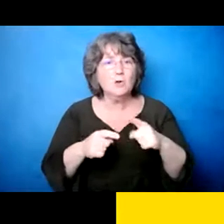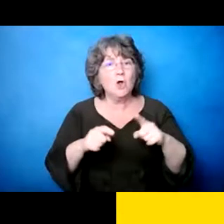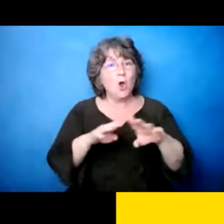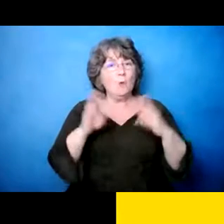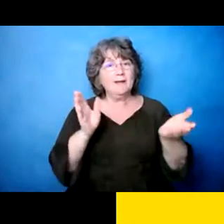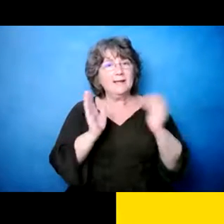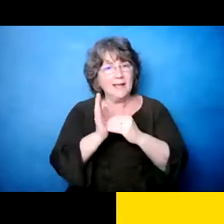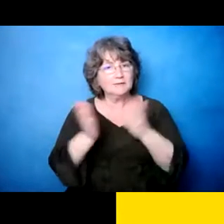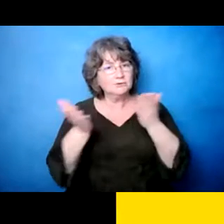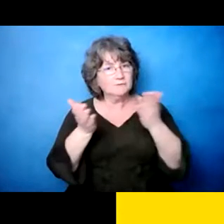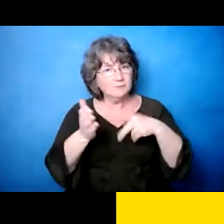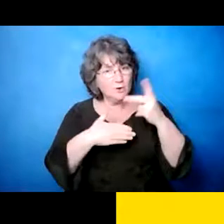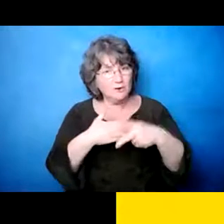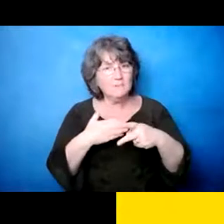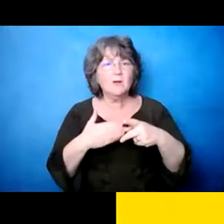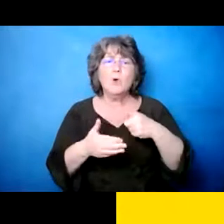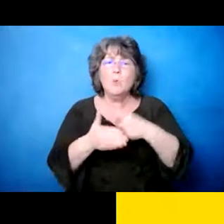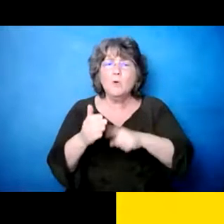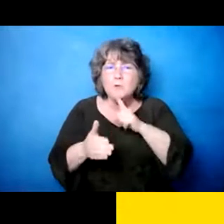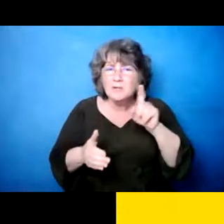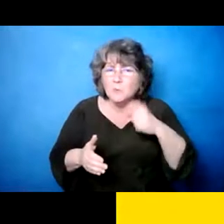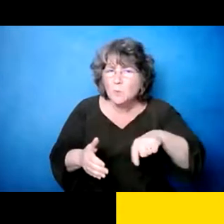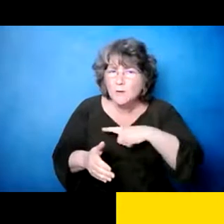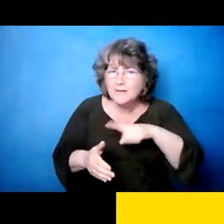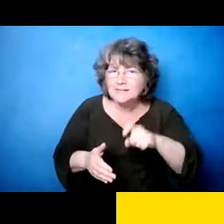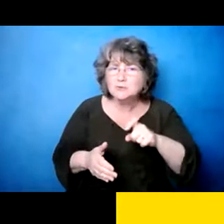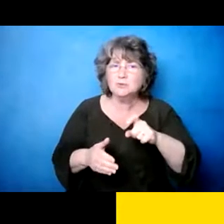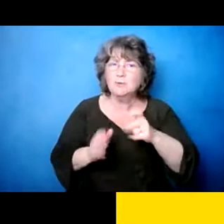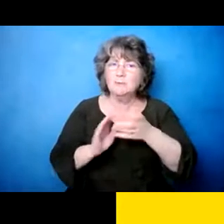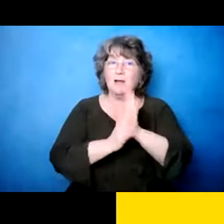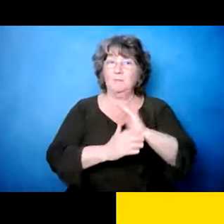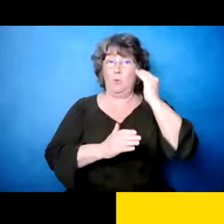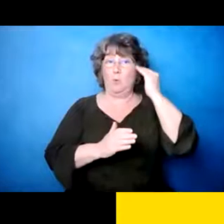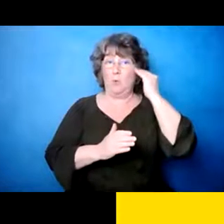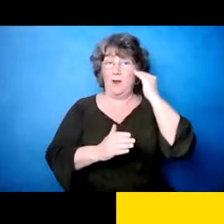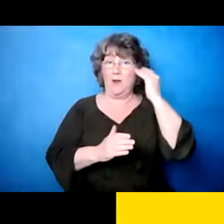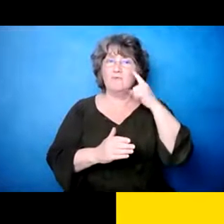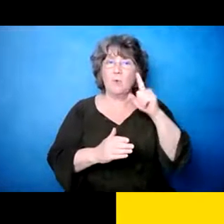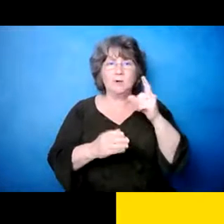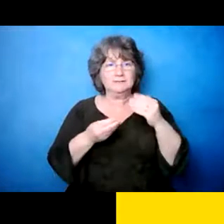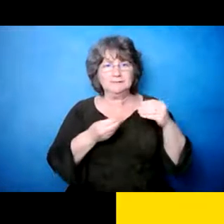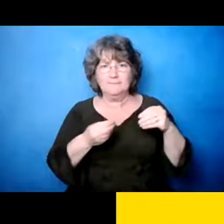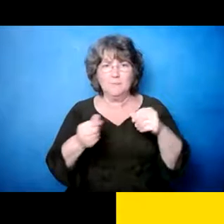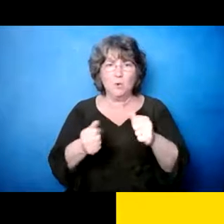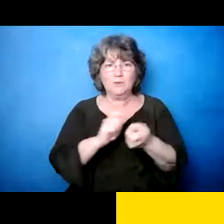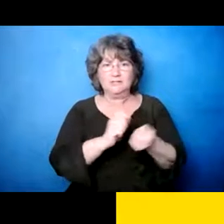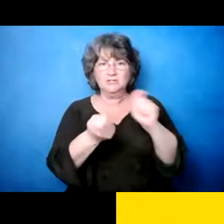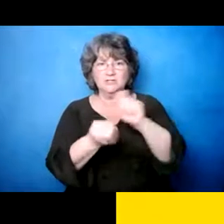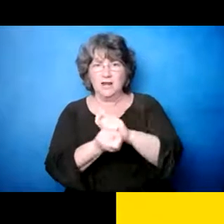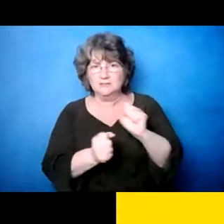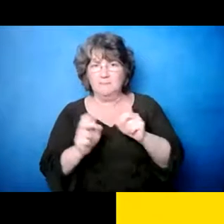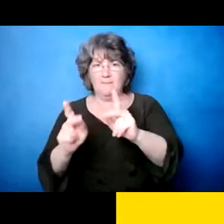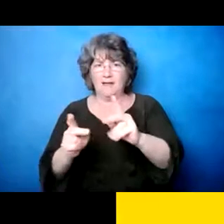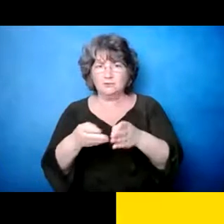ayudó a pensar que teníamos que abrir el programa, eh, para cómo vamos a hacer una transición bastante leve.